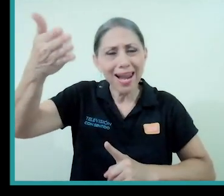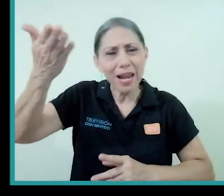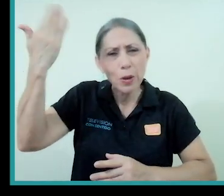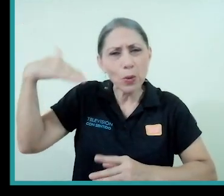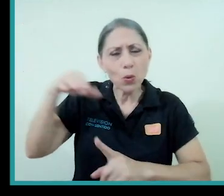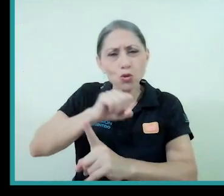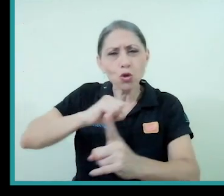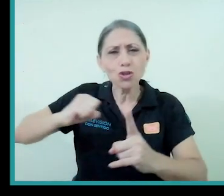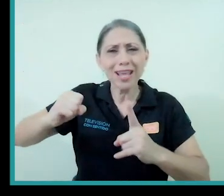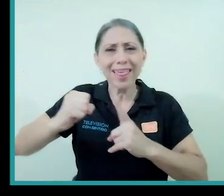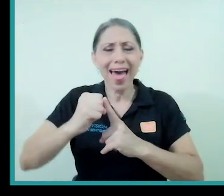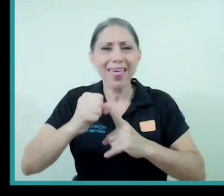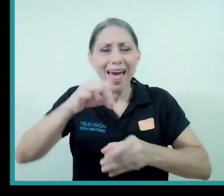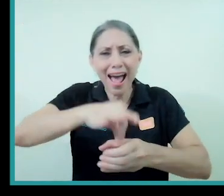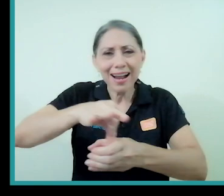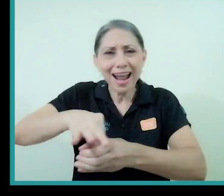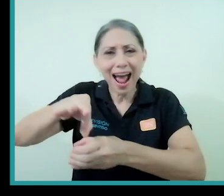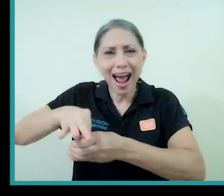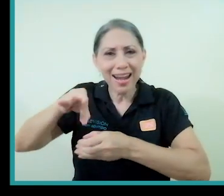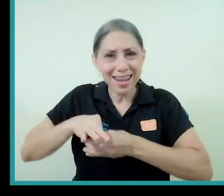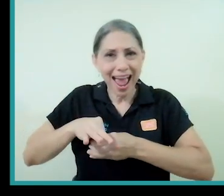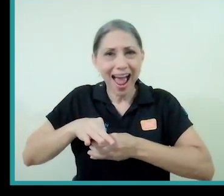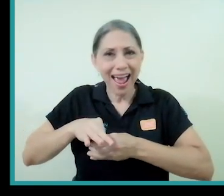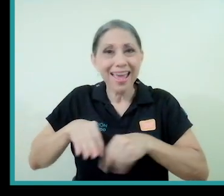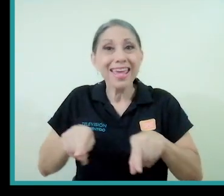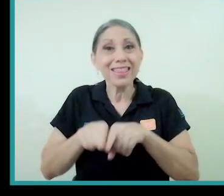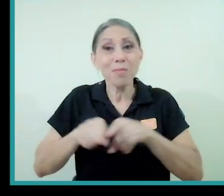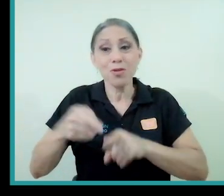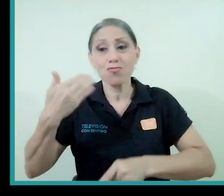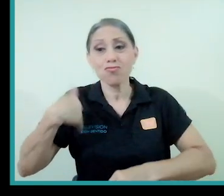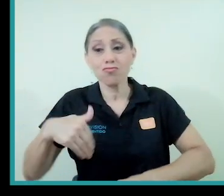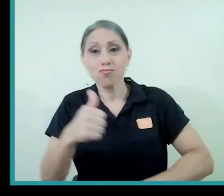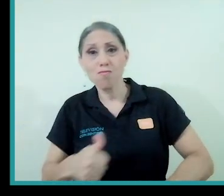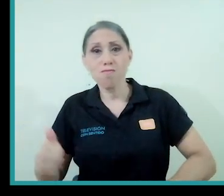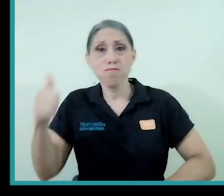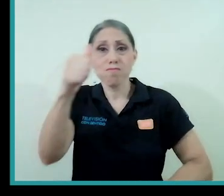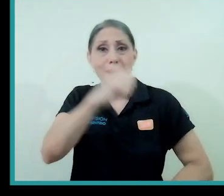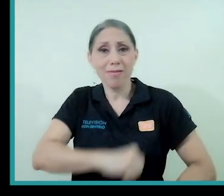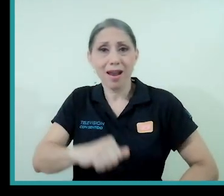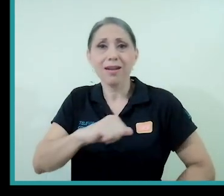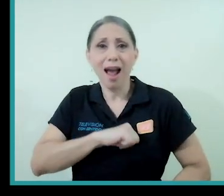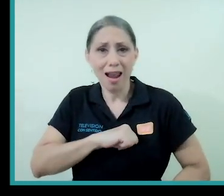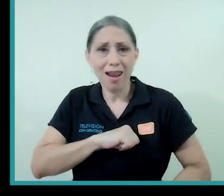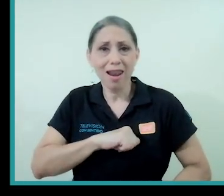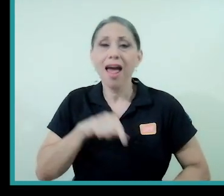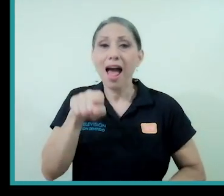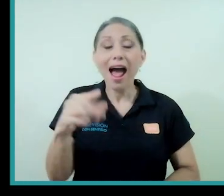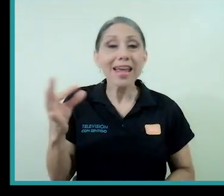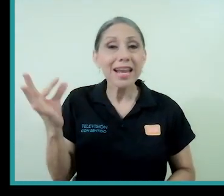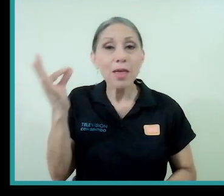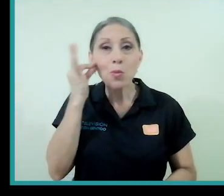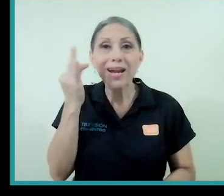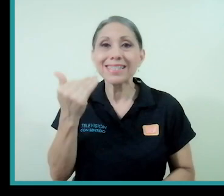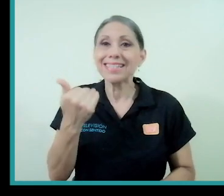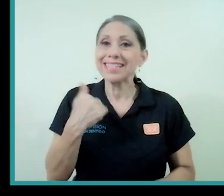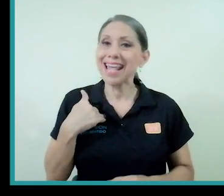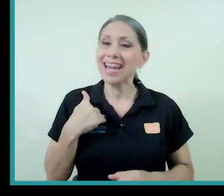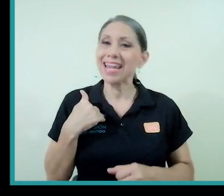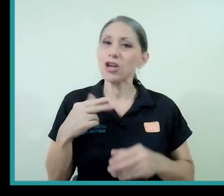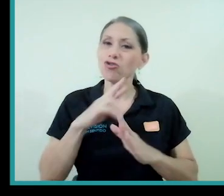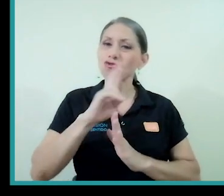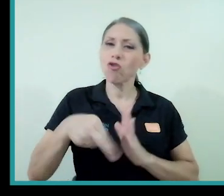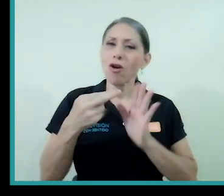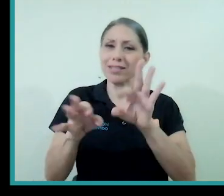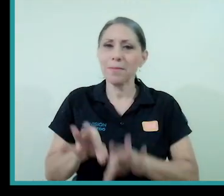patriarcal donde las mujeres tienen los puestos importantes en la maternidad que